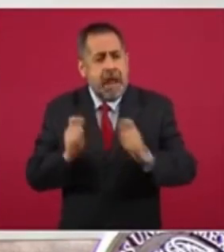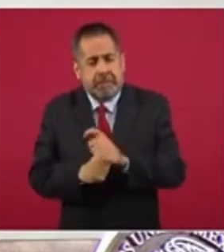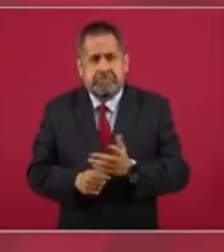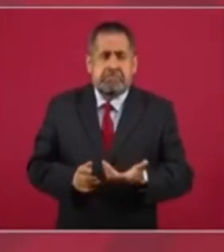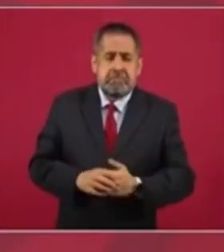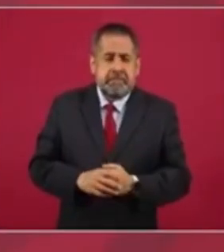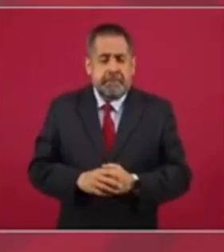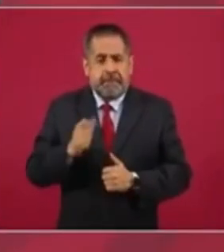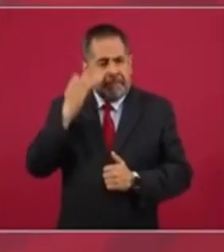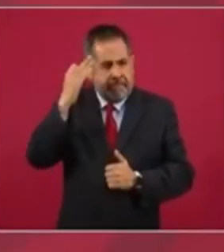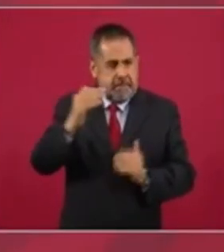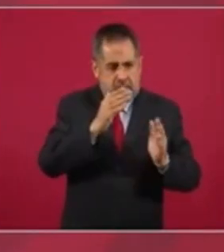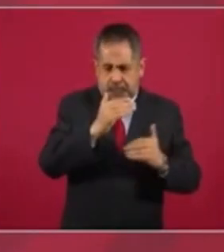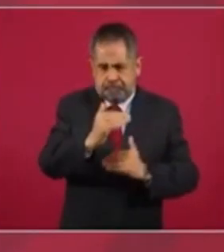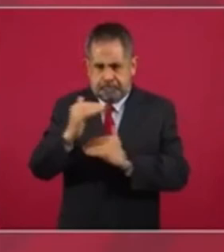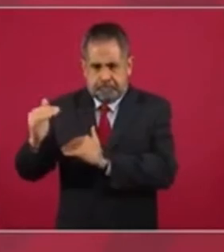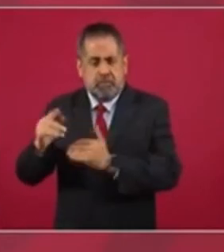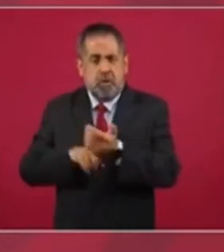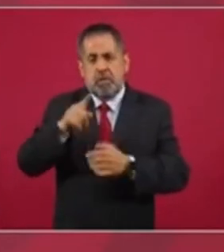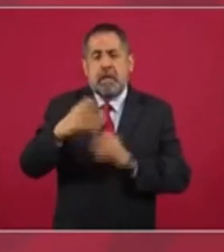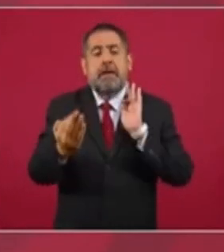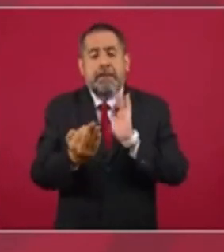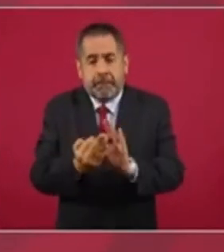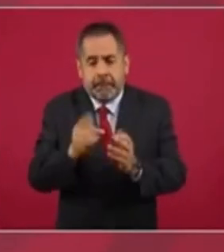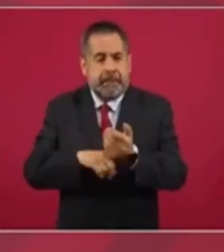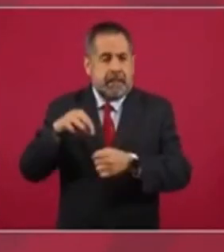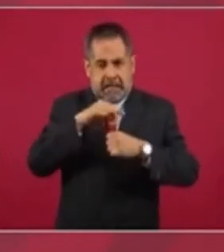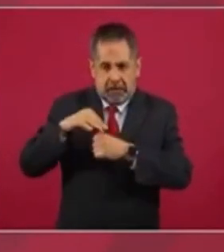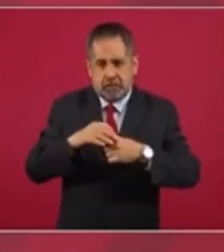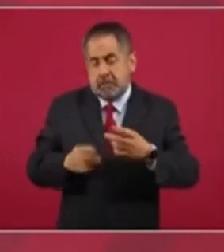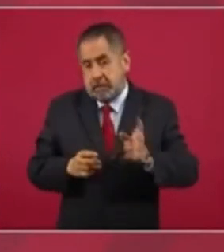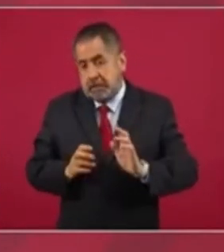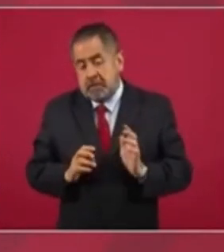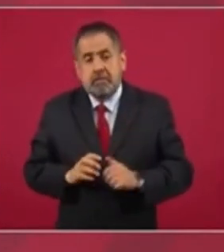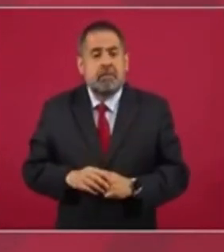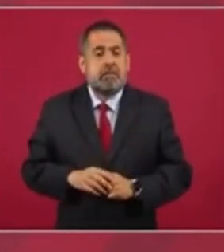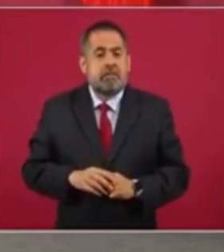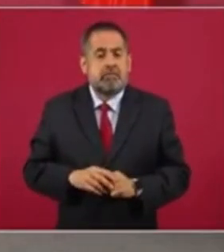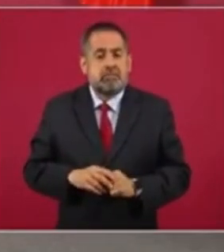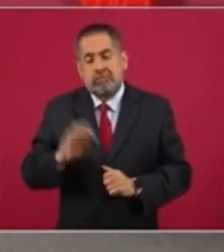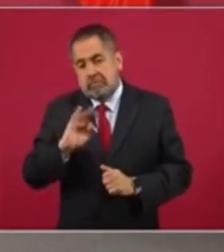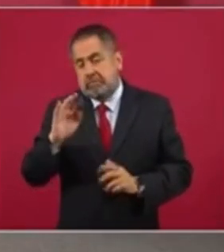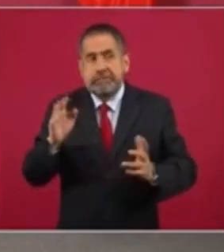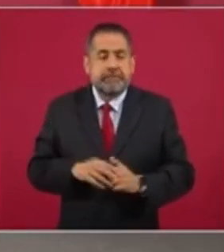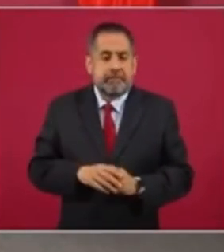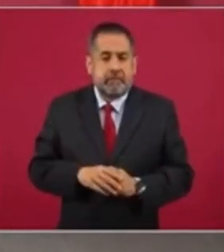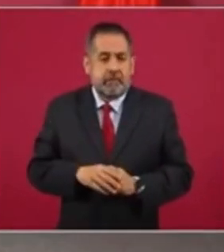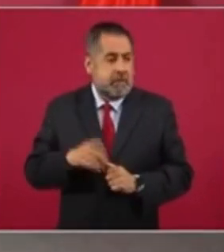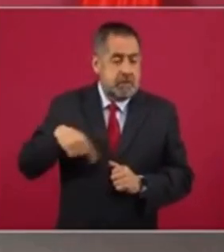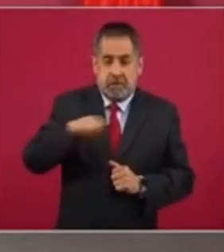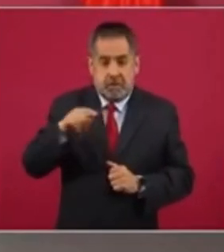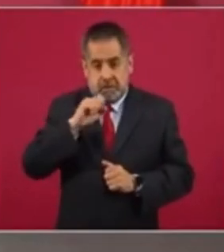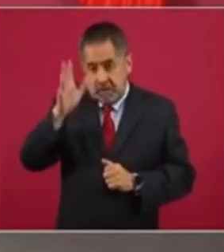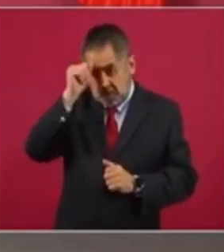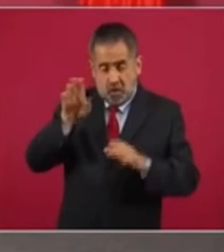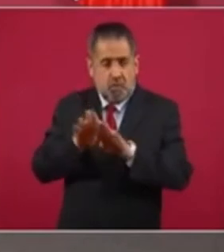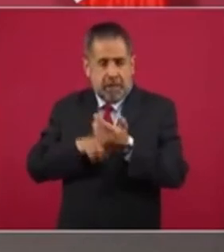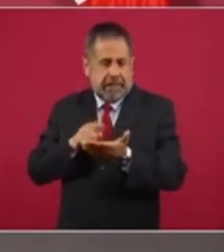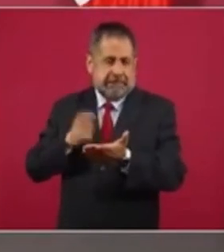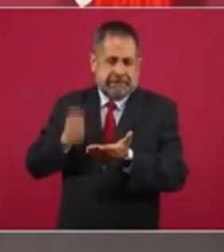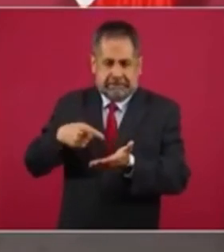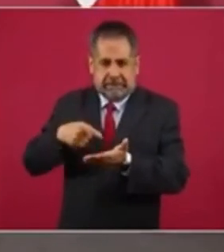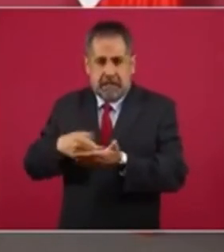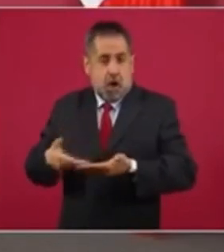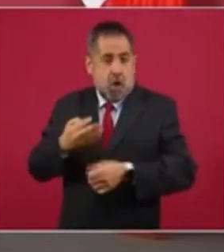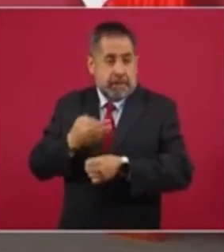porque hay plazos, como ya está cerca la elección esto, si no se está de acuerdo con la definición